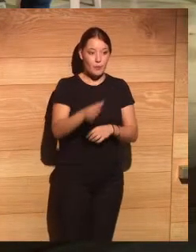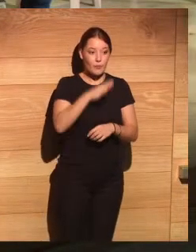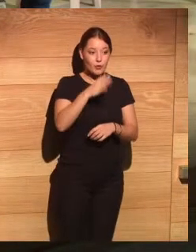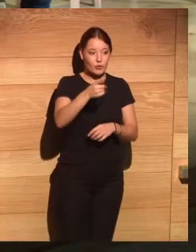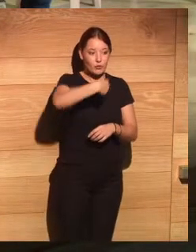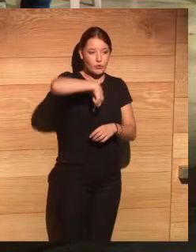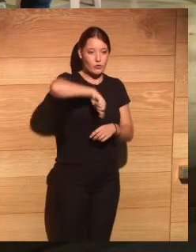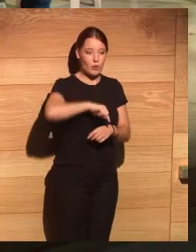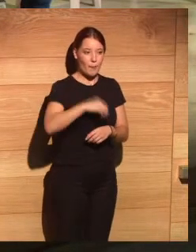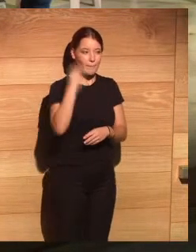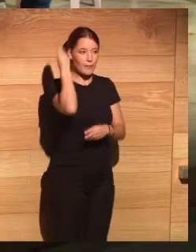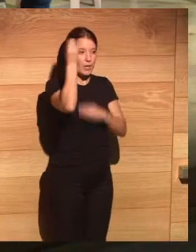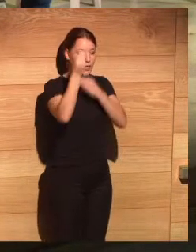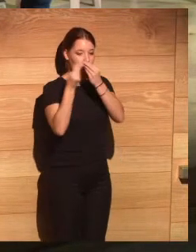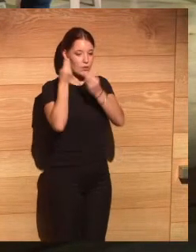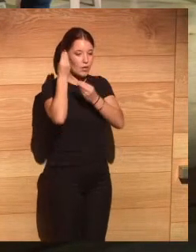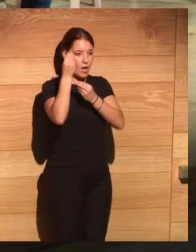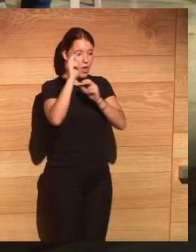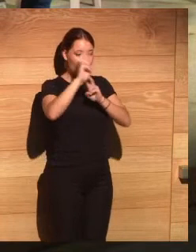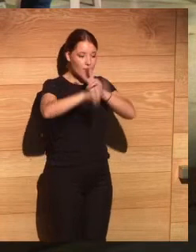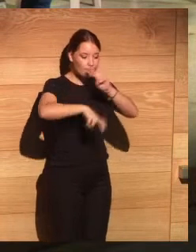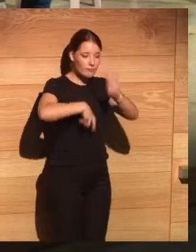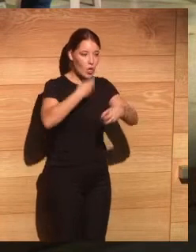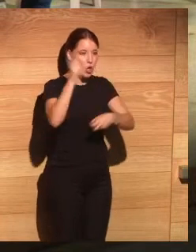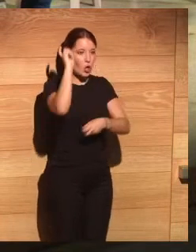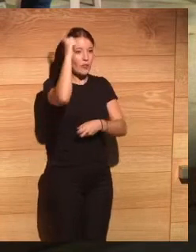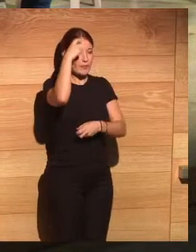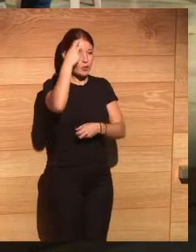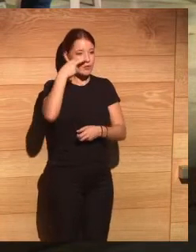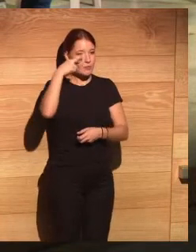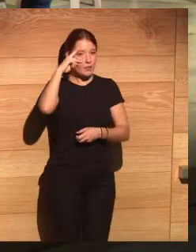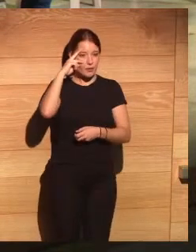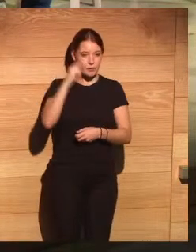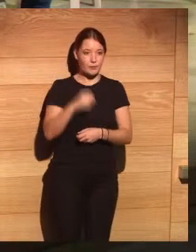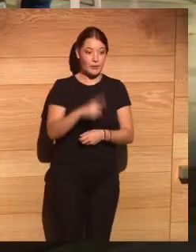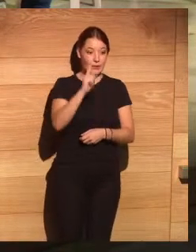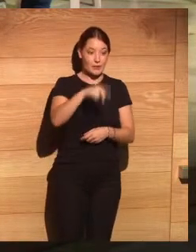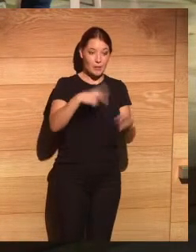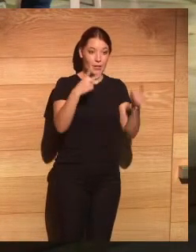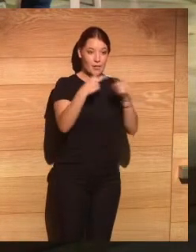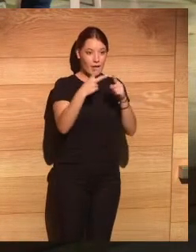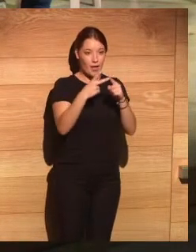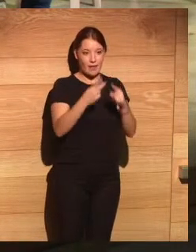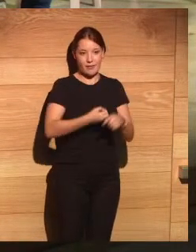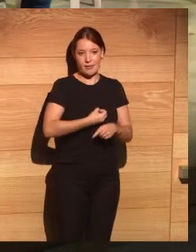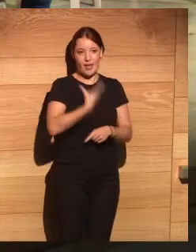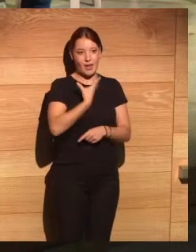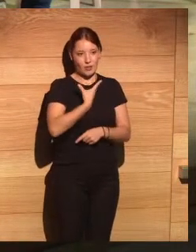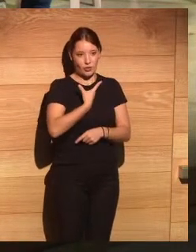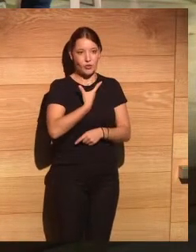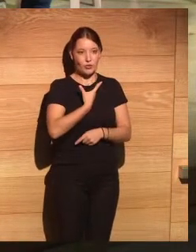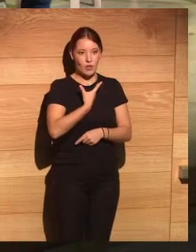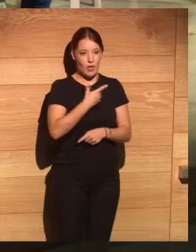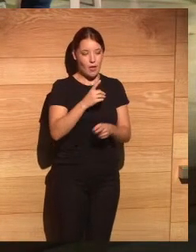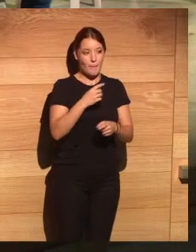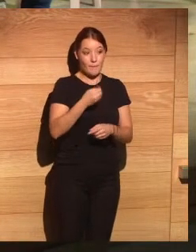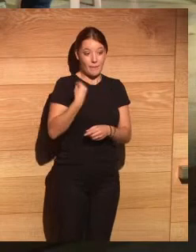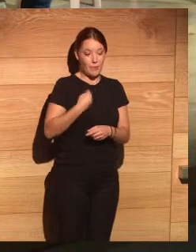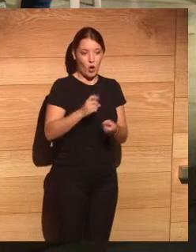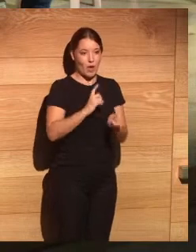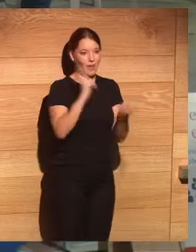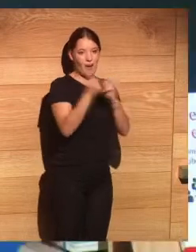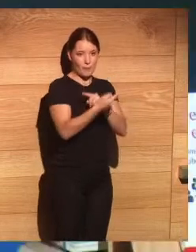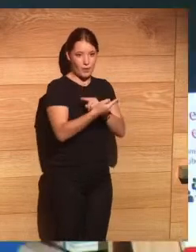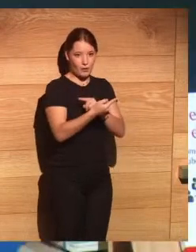reformular como seres humanos el concepto de experiencia también nos está cambiando el concepto de talento un talento antes estaba basado